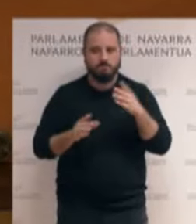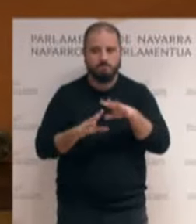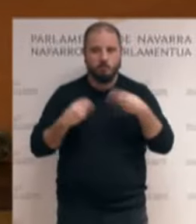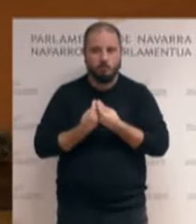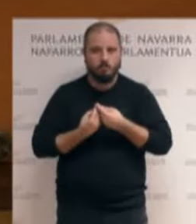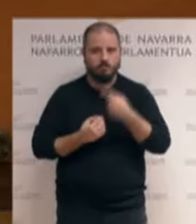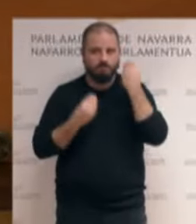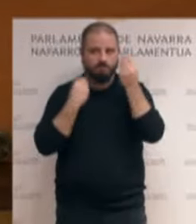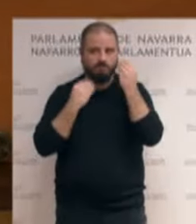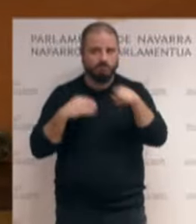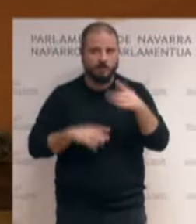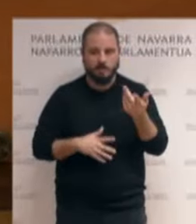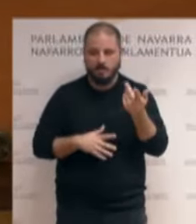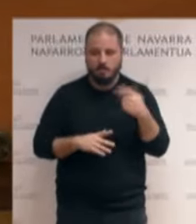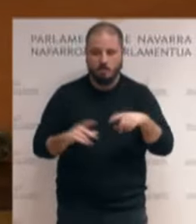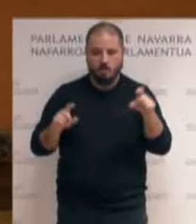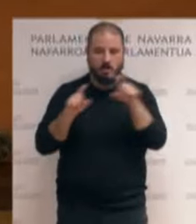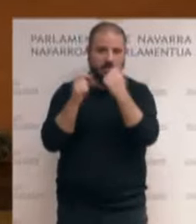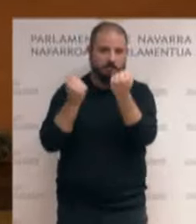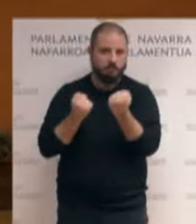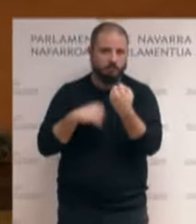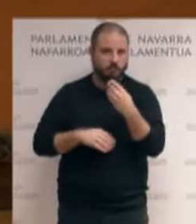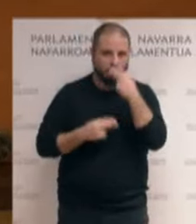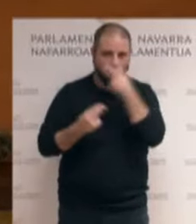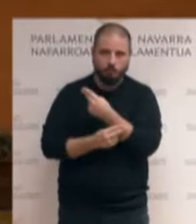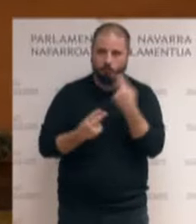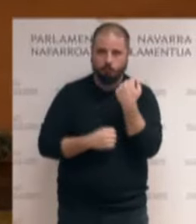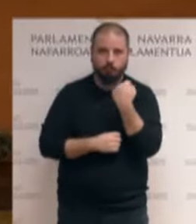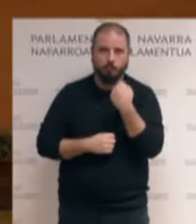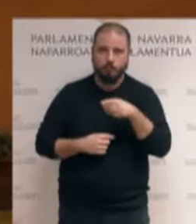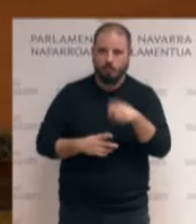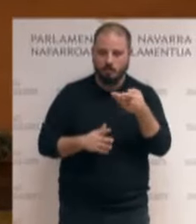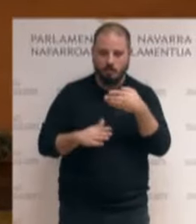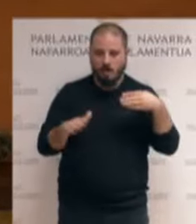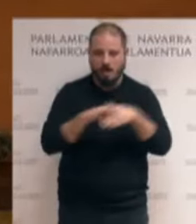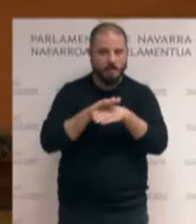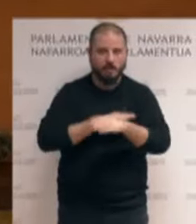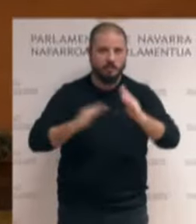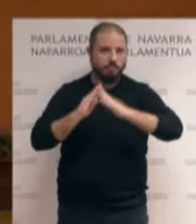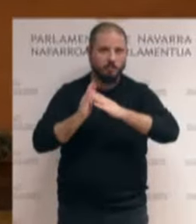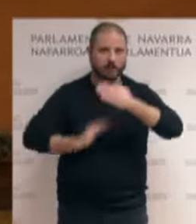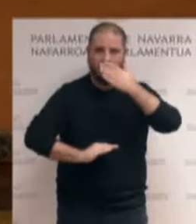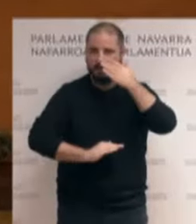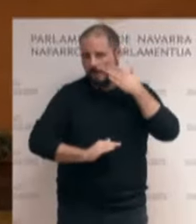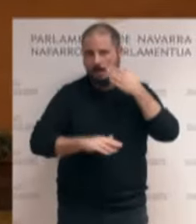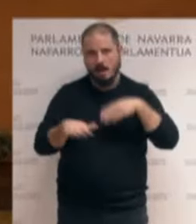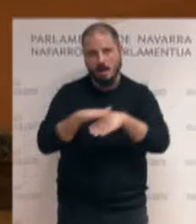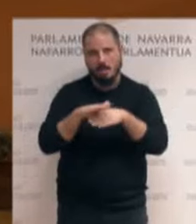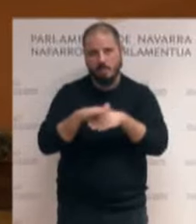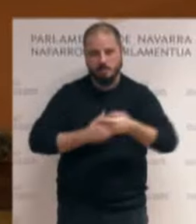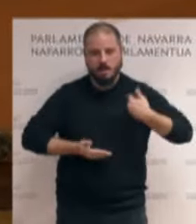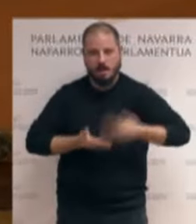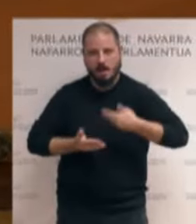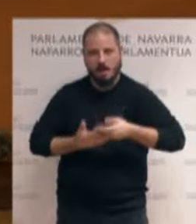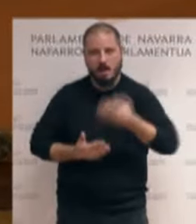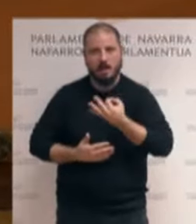es que los poderes públicos deben garantizar el acceso universal a la vivienda digna y accesible. Y esto no es algo que lo digamos